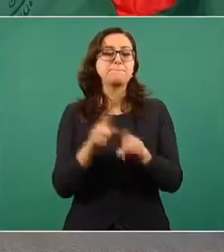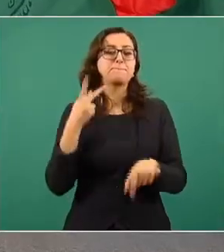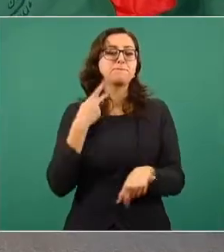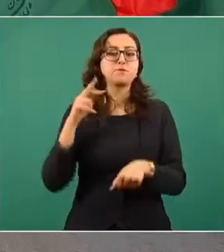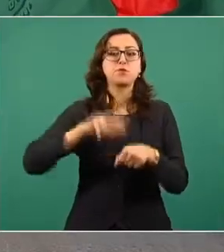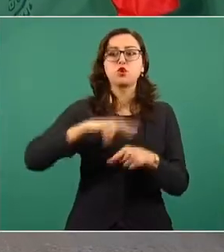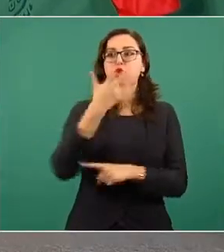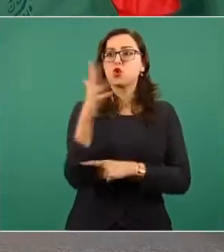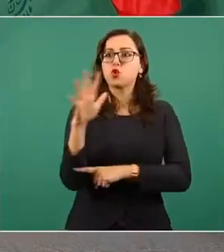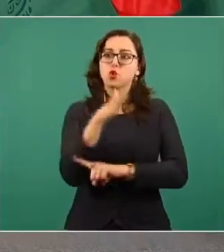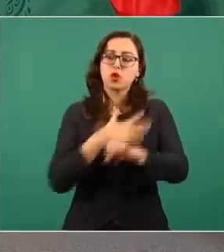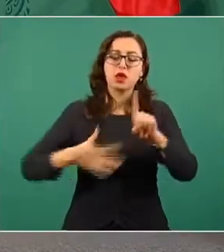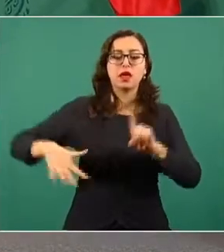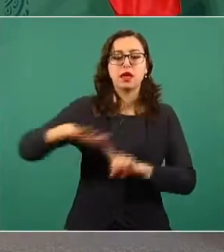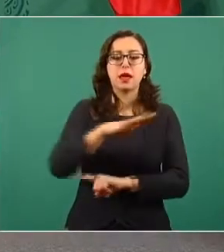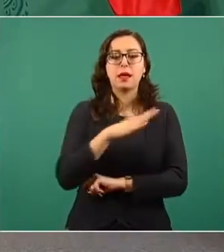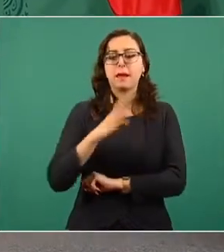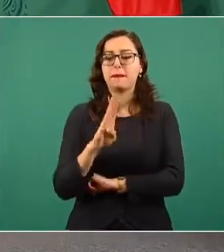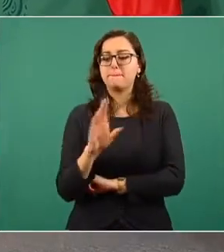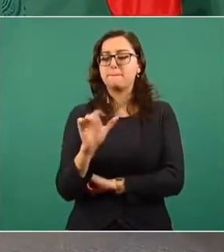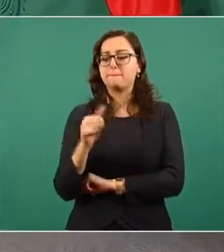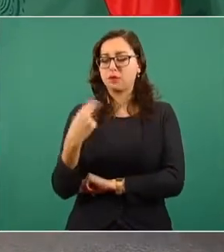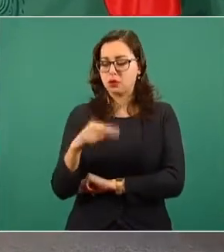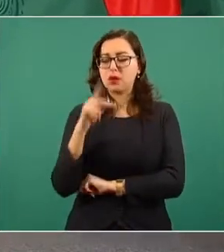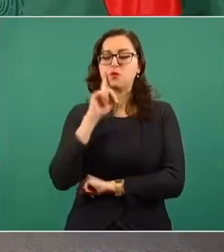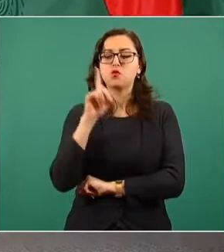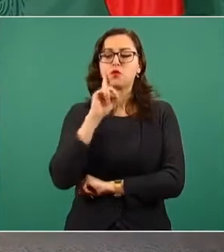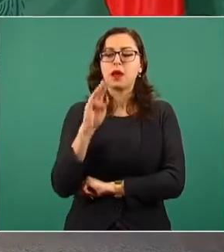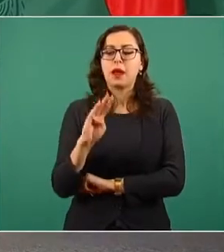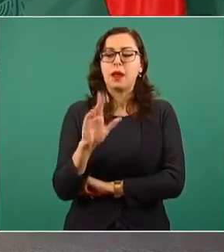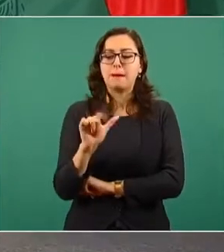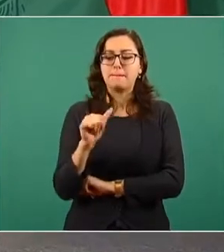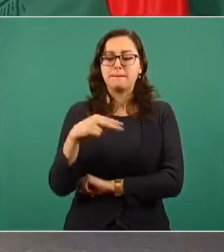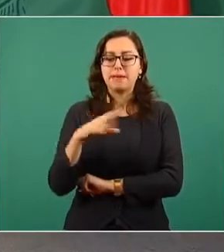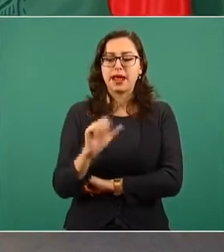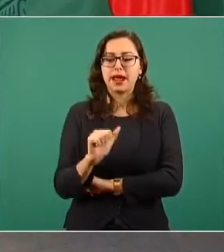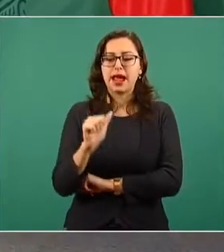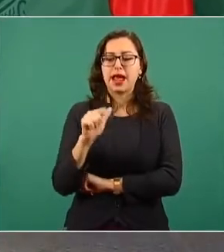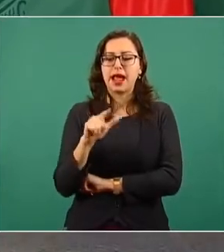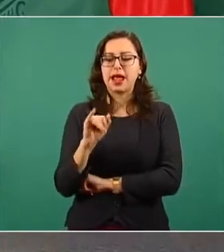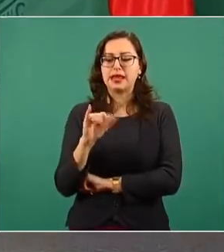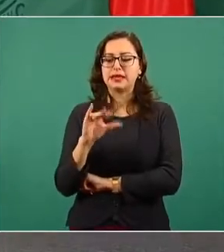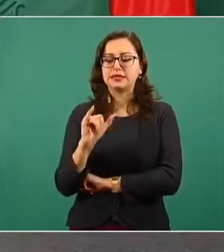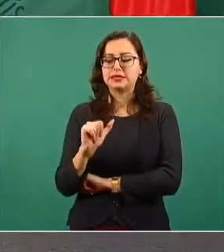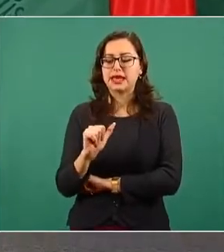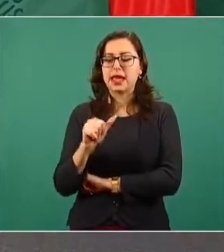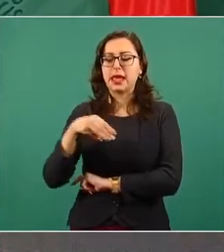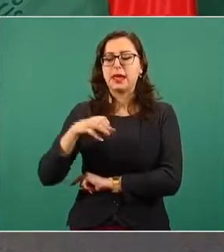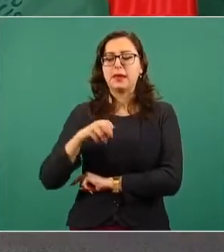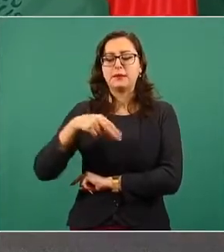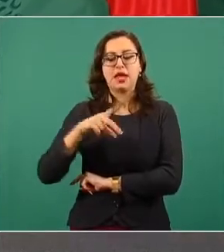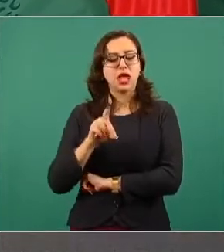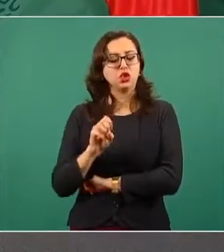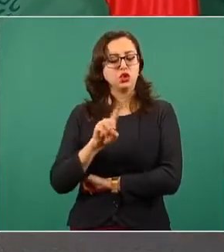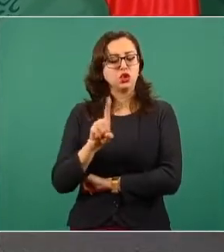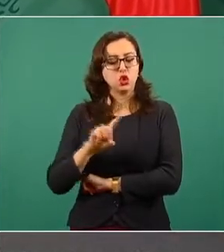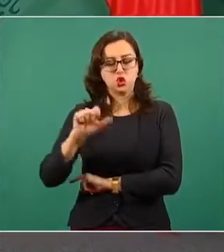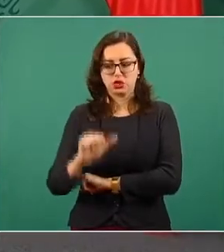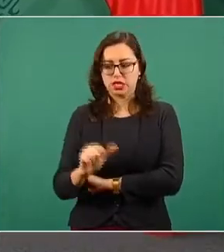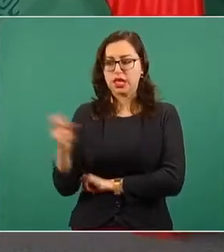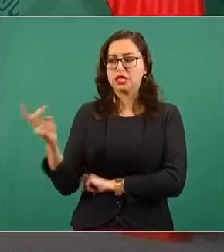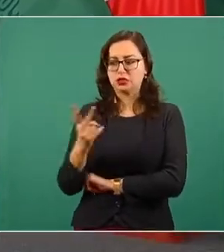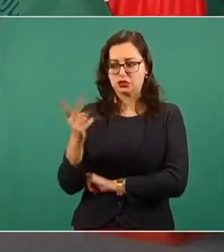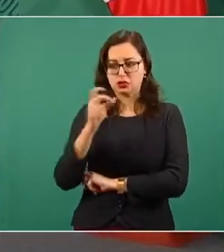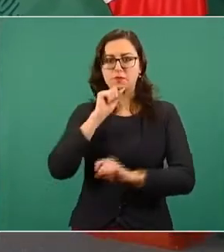Alicia Mendoza, para que atiendan debidamente